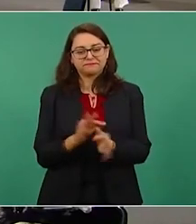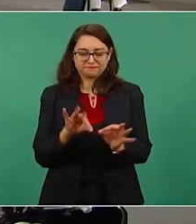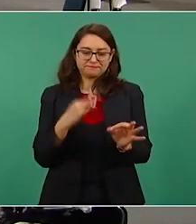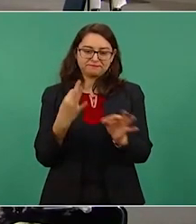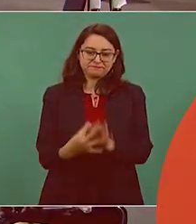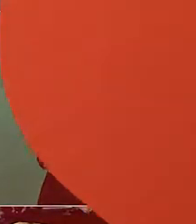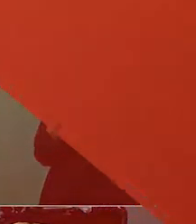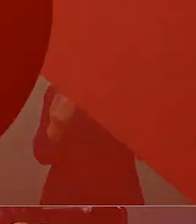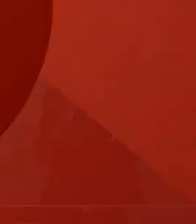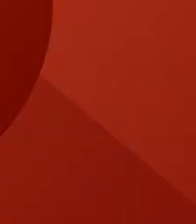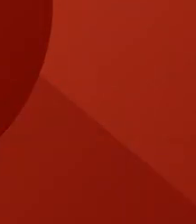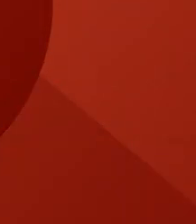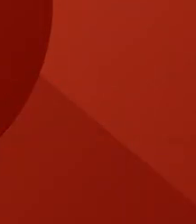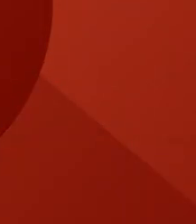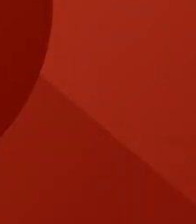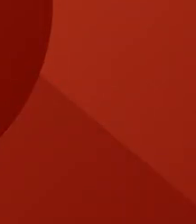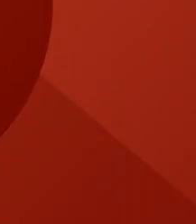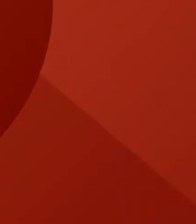Muchas gracias.